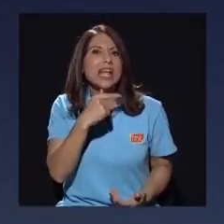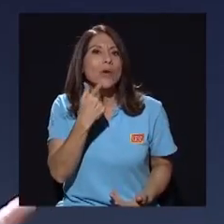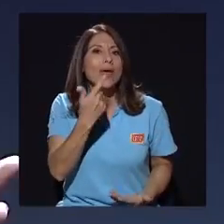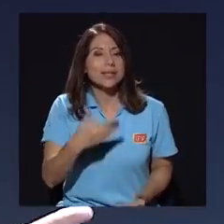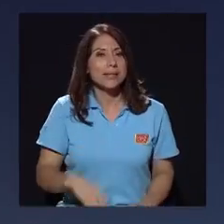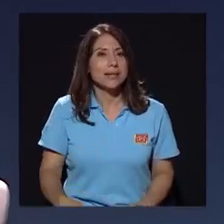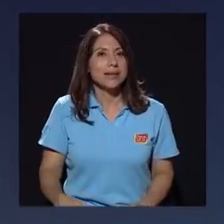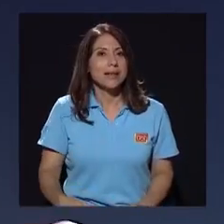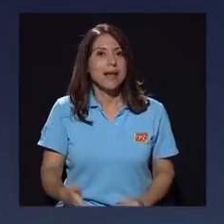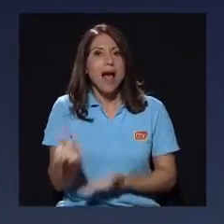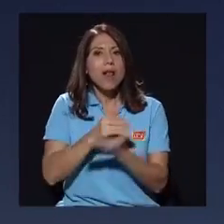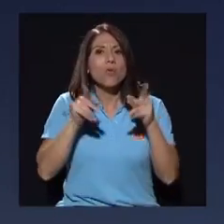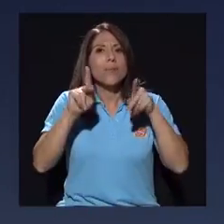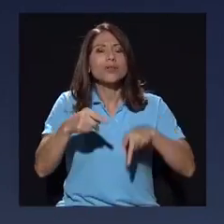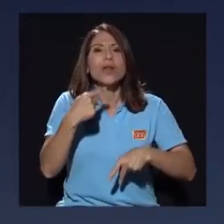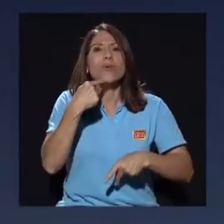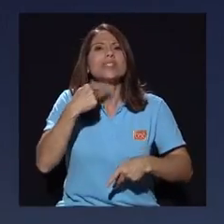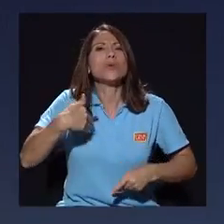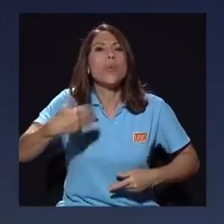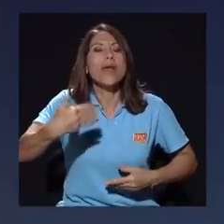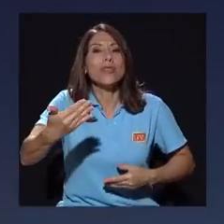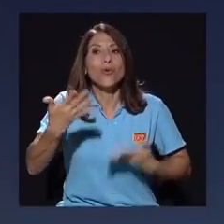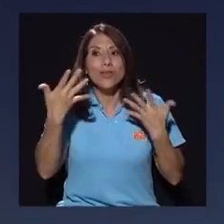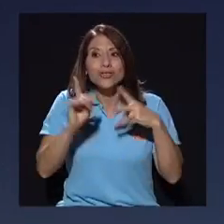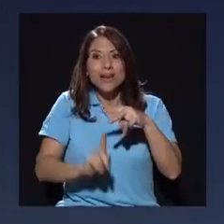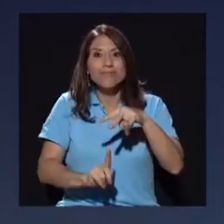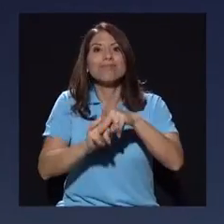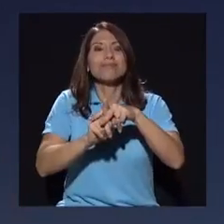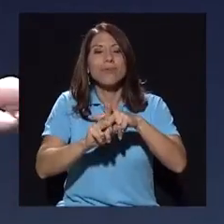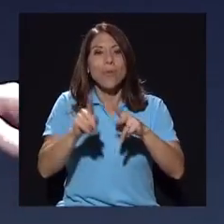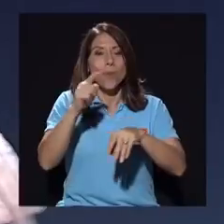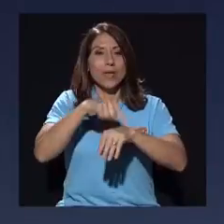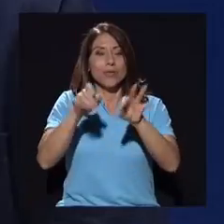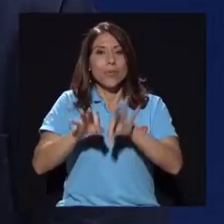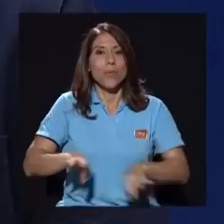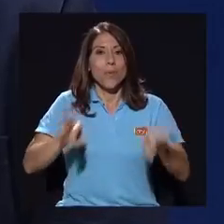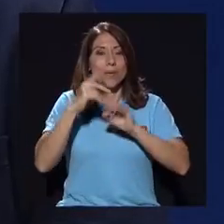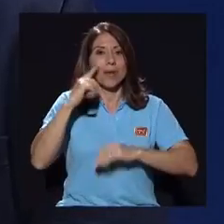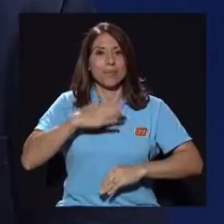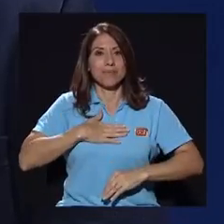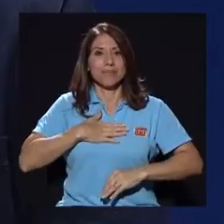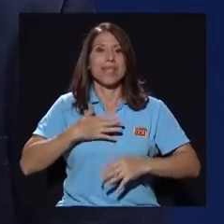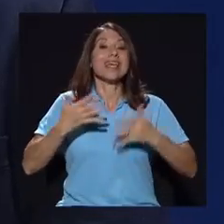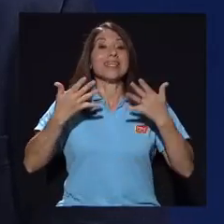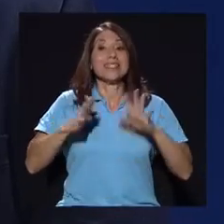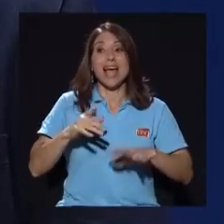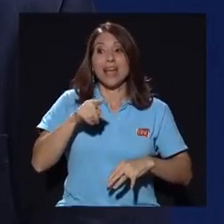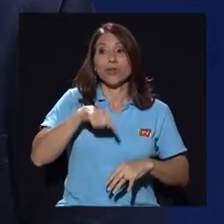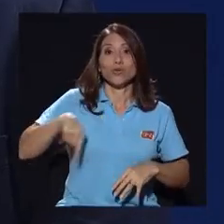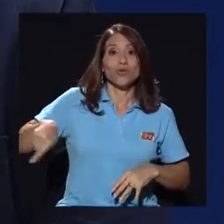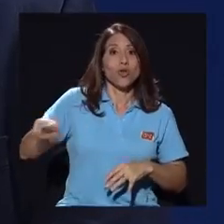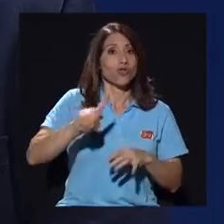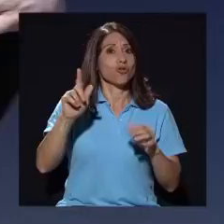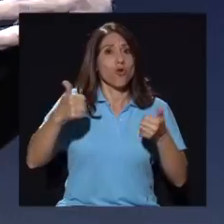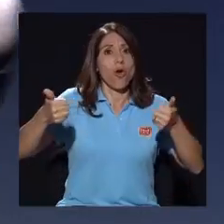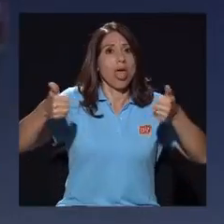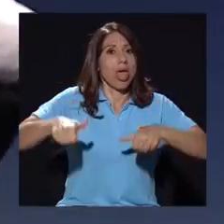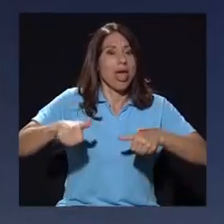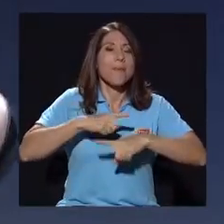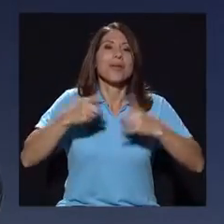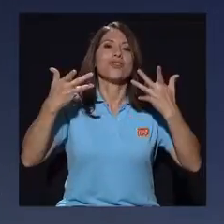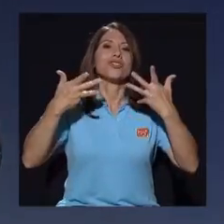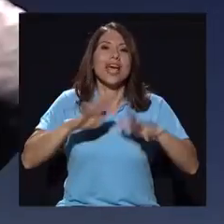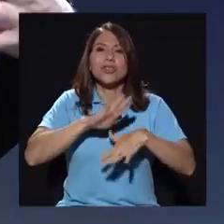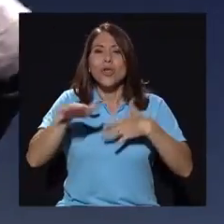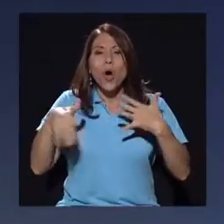¿quién lo va a decir? ¿Cuándo alguien lo va a decir? Y cuando salió fue un momento para mí determinante, porque ya además estábamos haciendo, sin ponernos de acuerdo, un